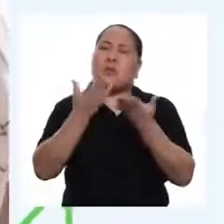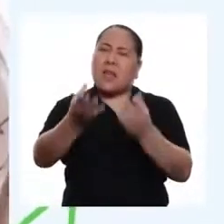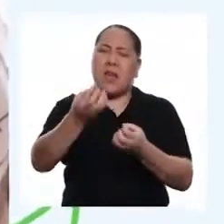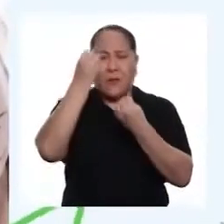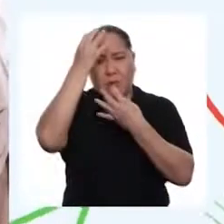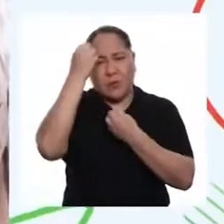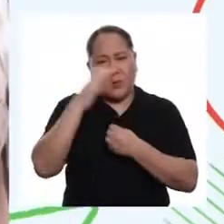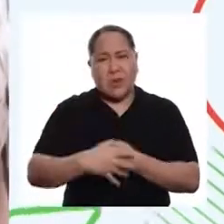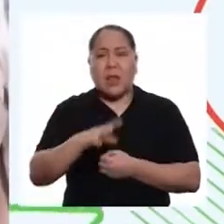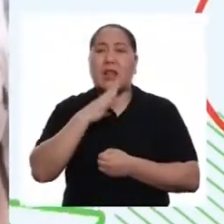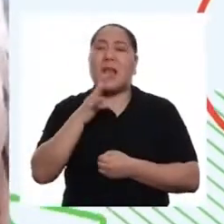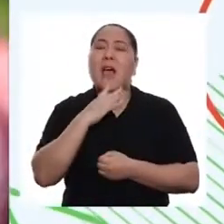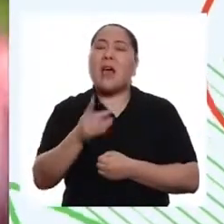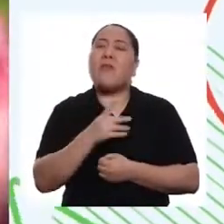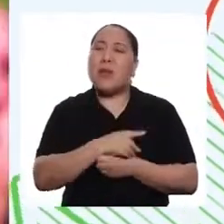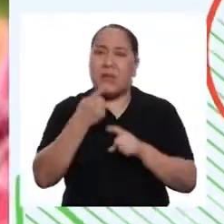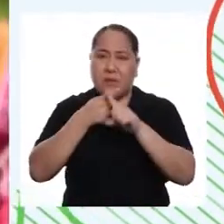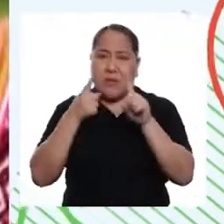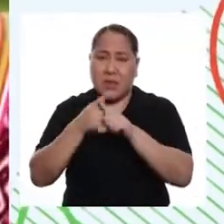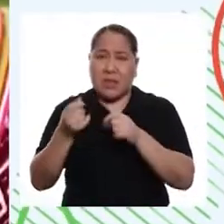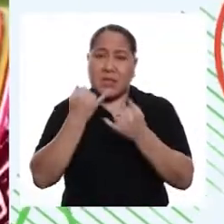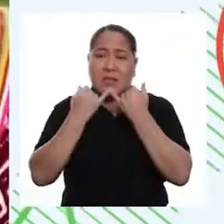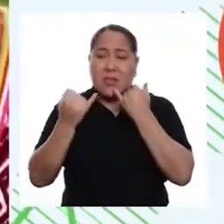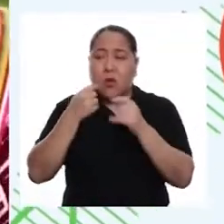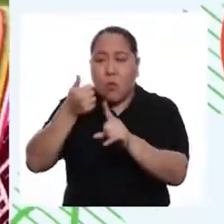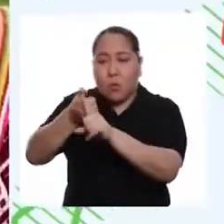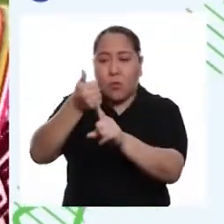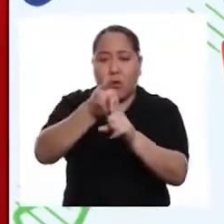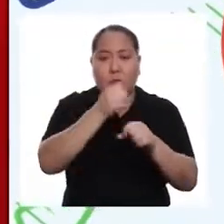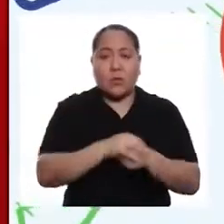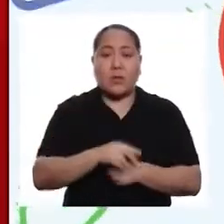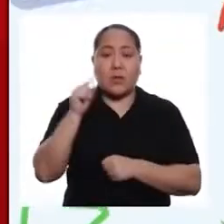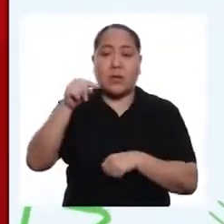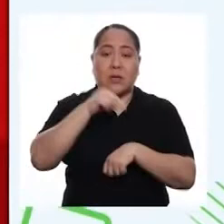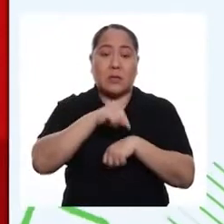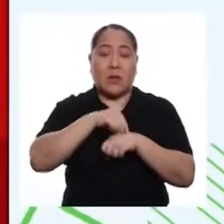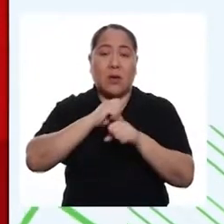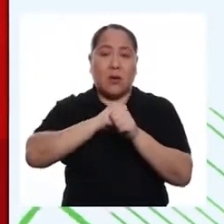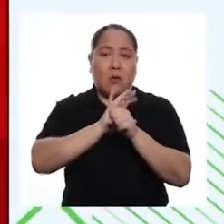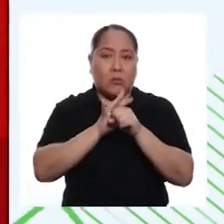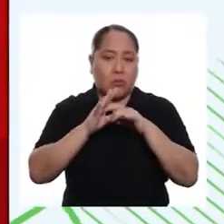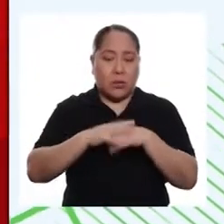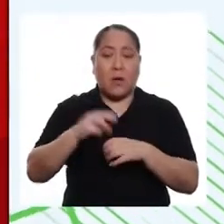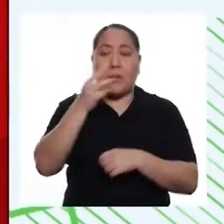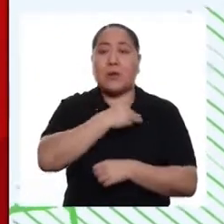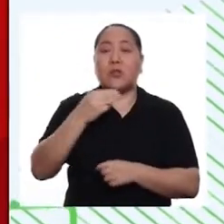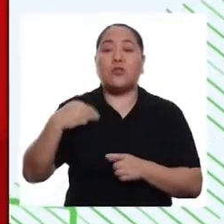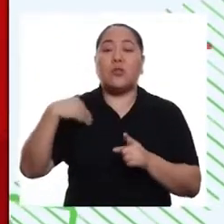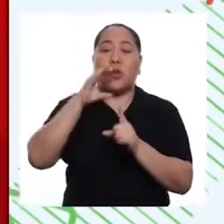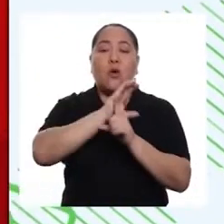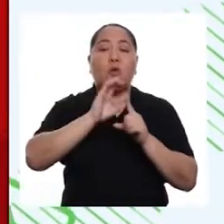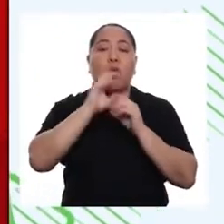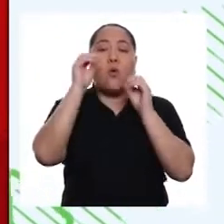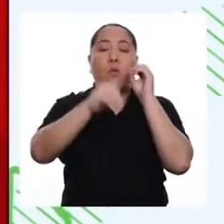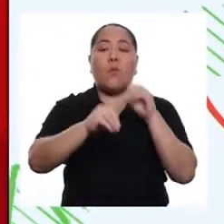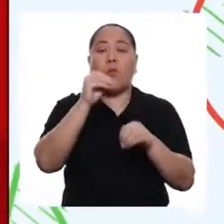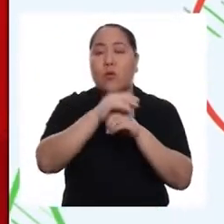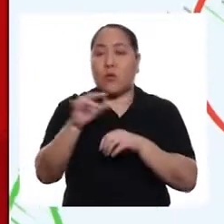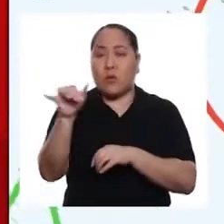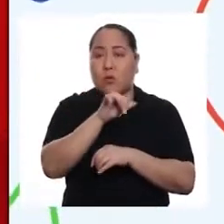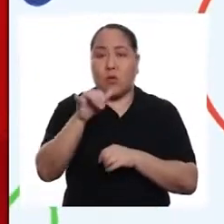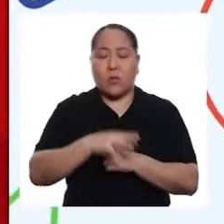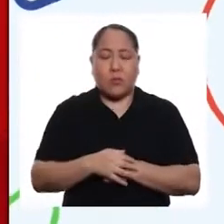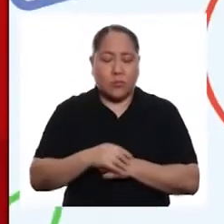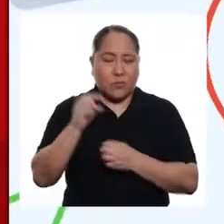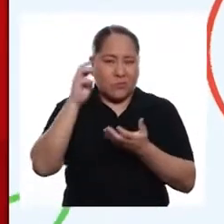llega esta información a los hablantes de lenguas indígenas? En el marco de la emergencia del coronavirus, el Ministerio de Cultura establece como